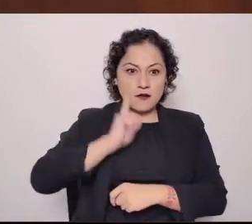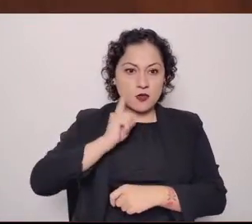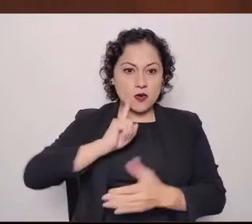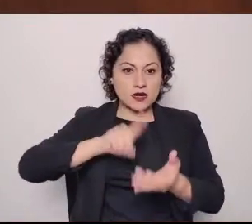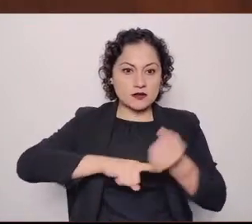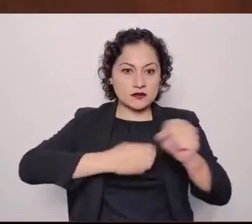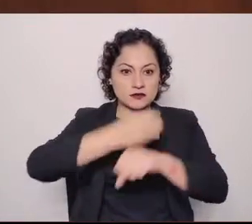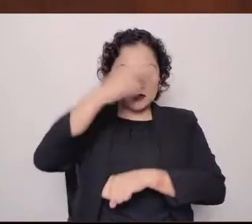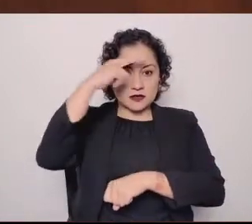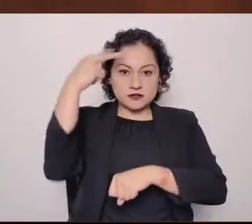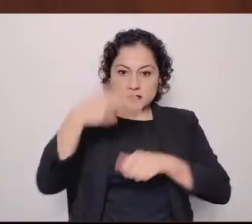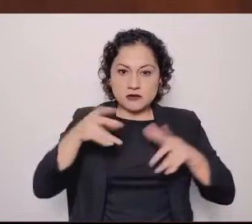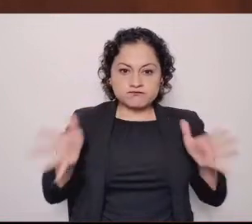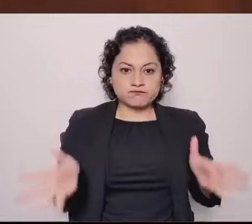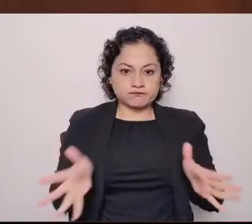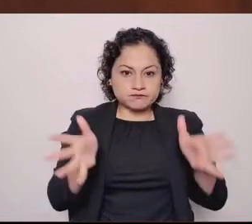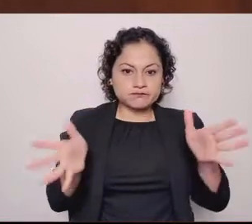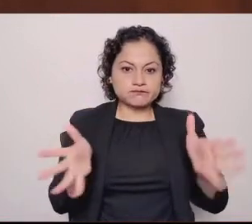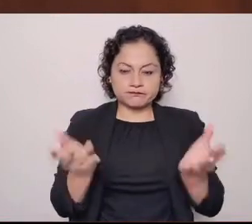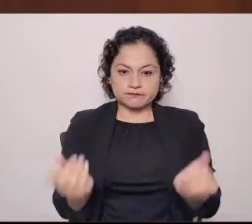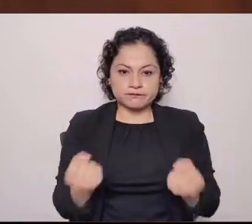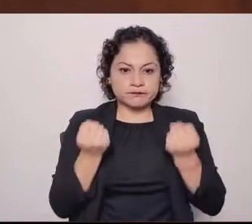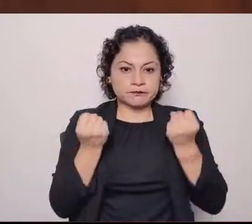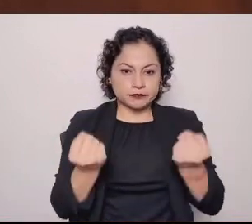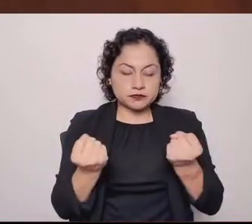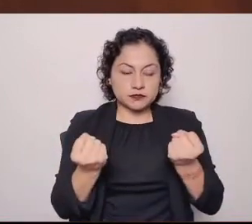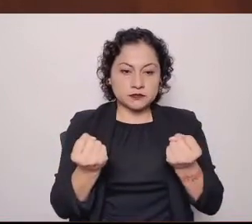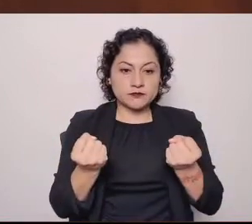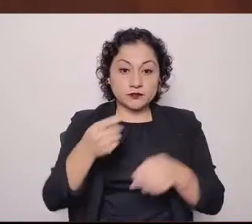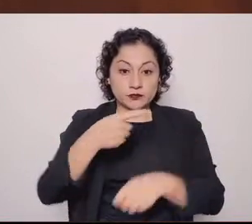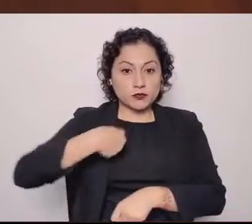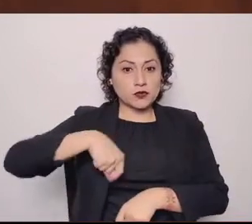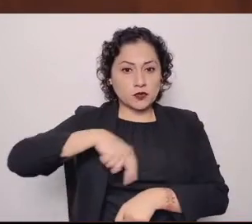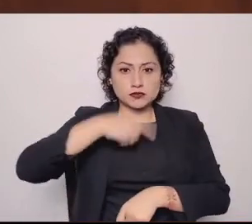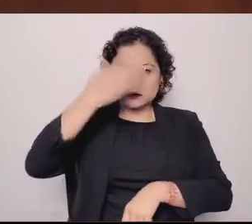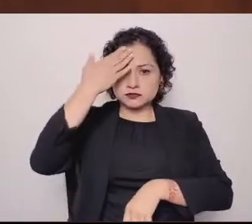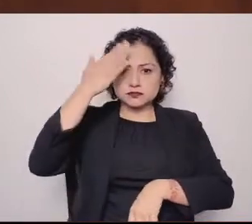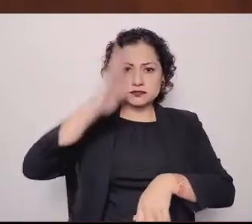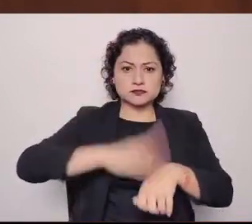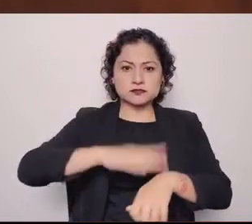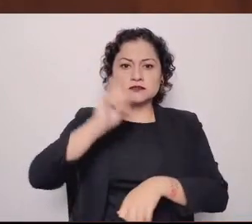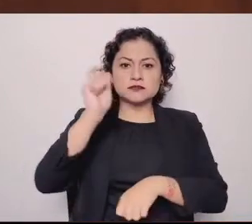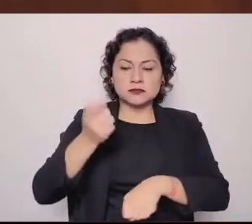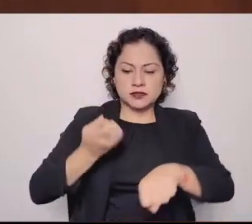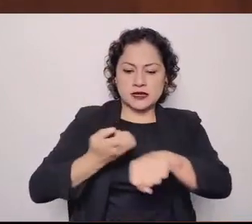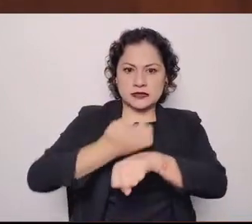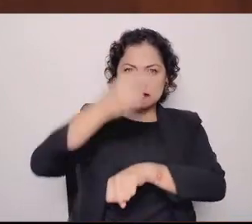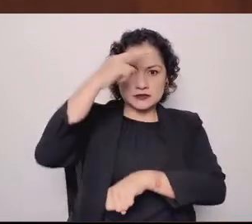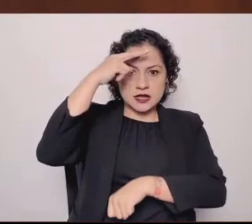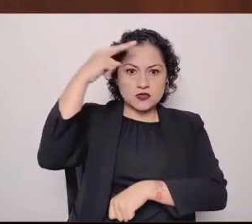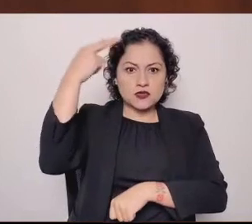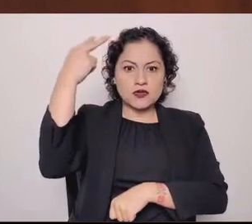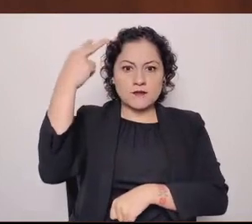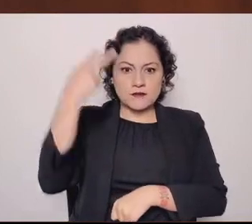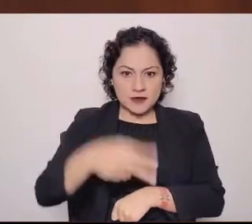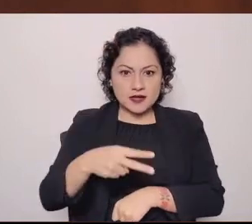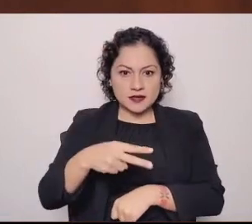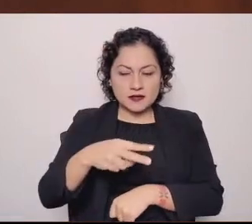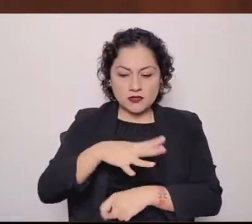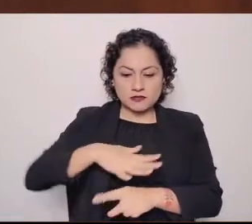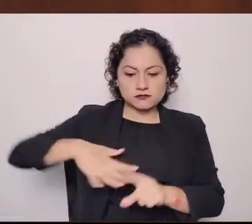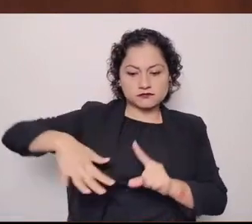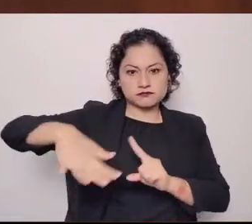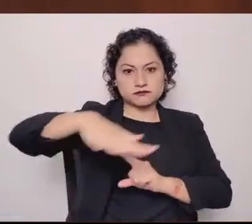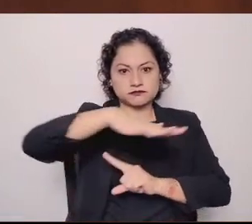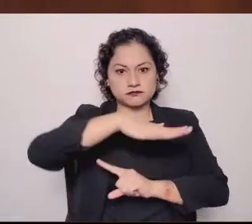No podemos olvidar que el Estado de México es la entidad con la mayor tasa de desempleo,